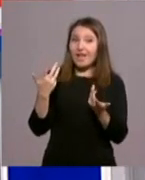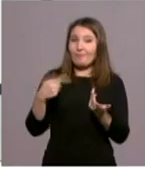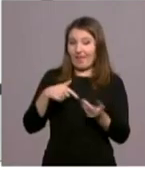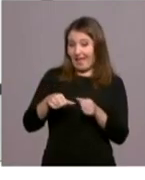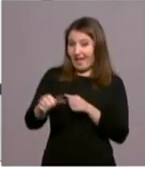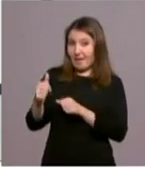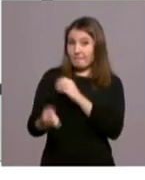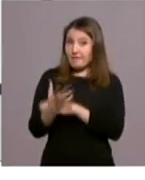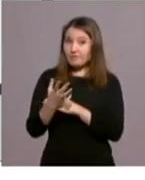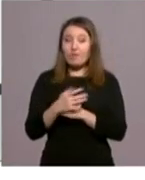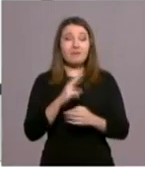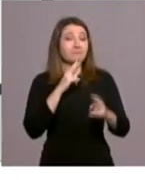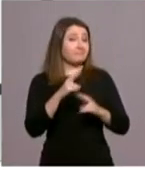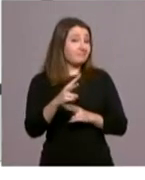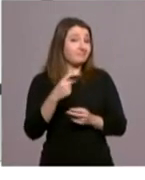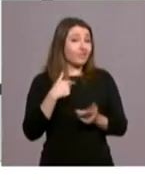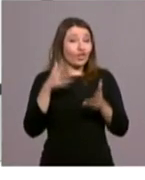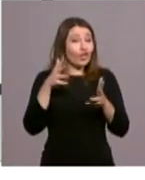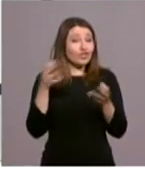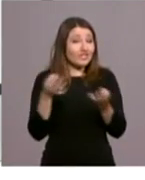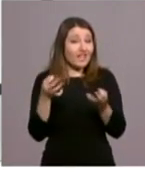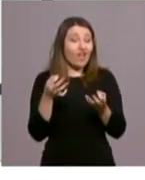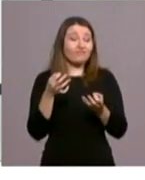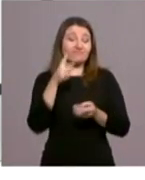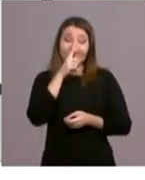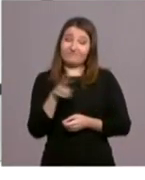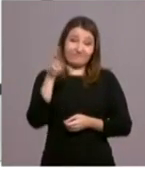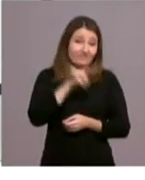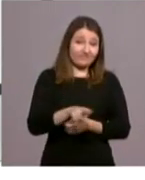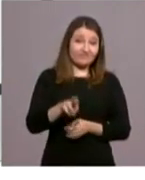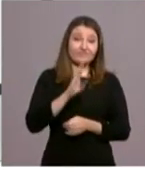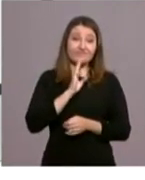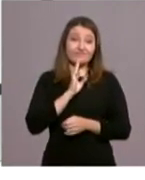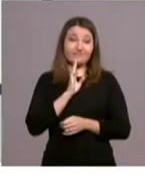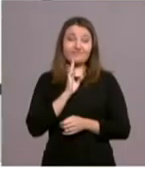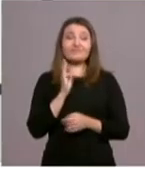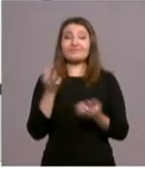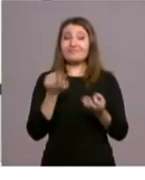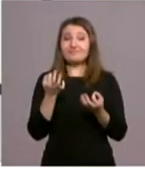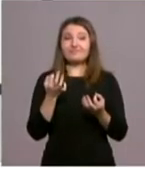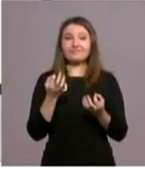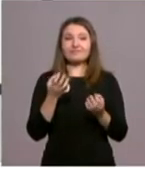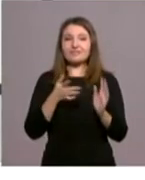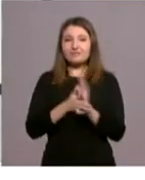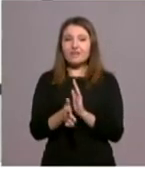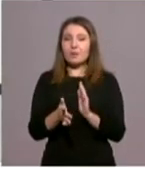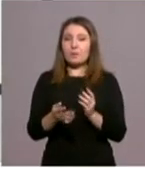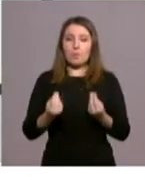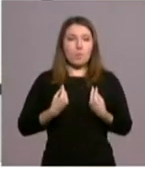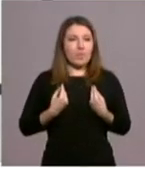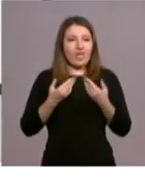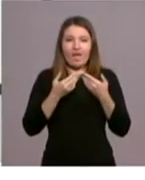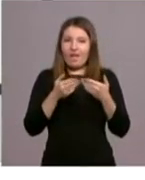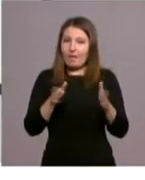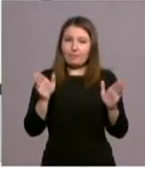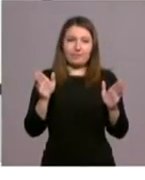Pascua? Pues mira, yo la recomendación, vuelvo a lo que comentábamos al principio, que se trata de abrir la vida